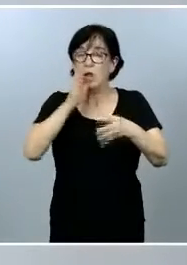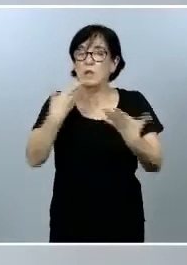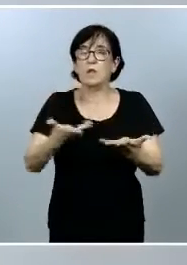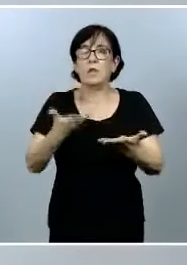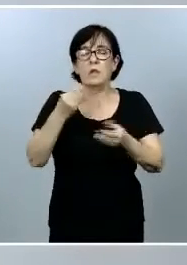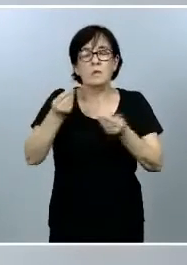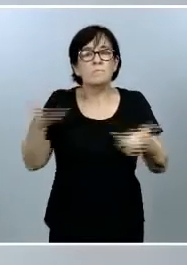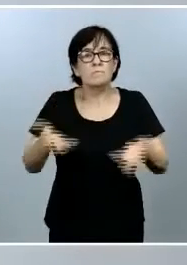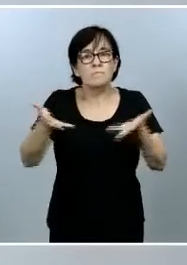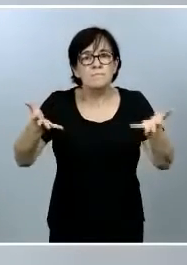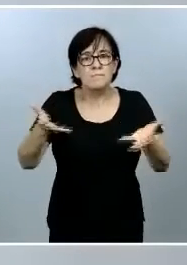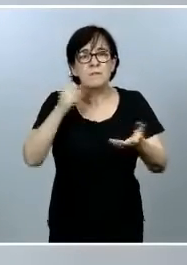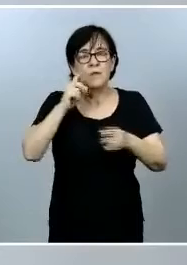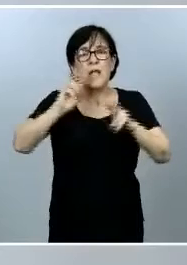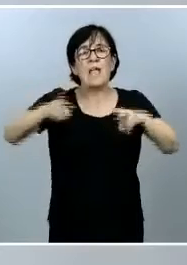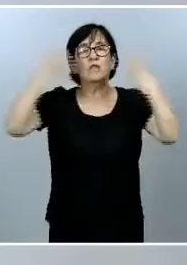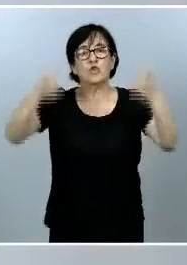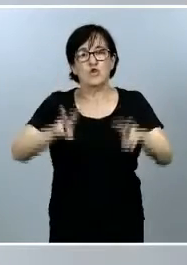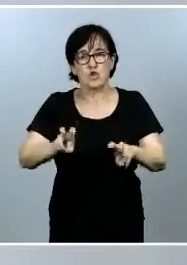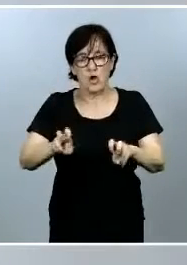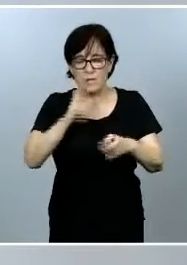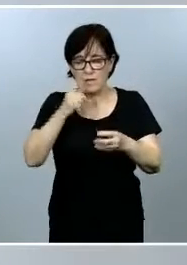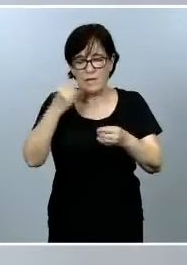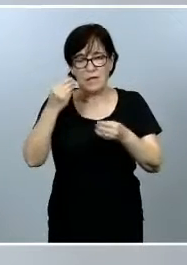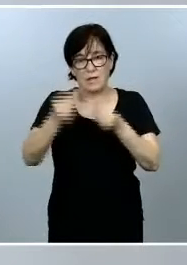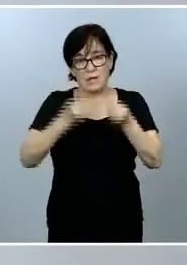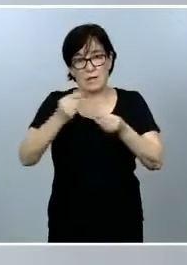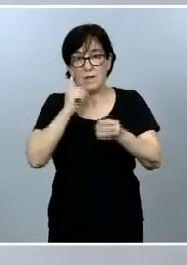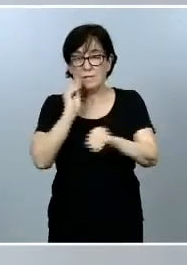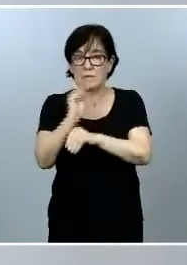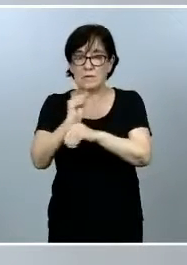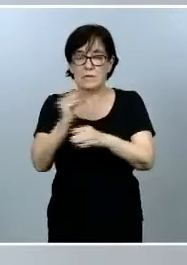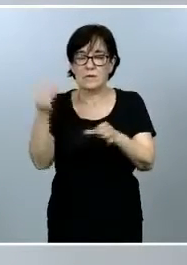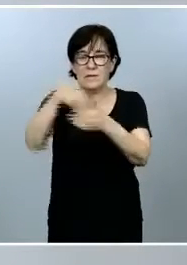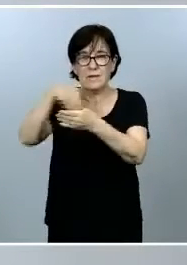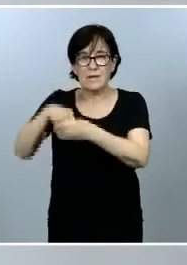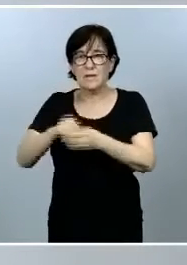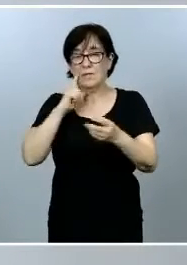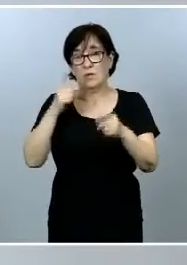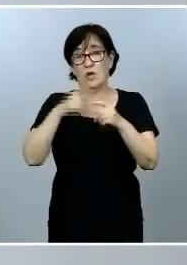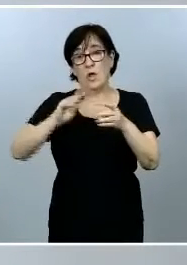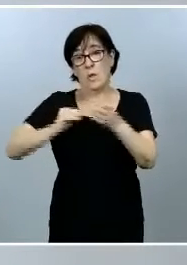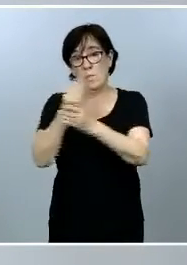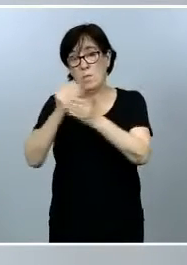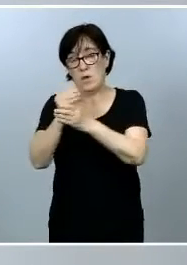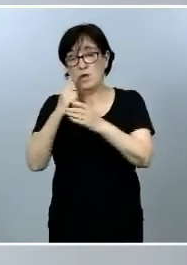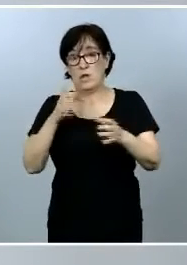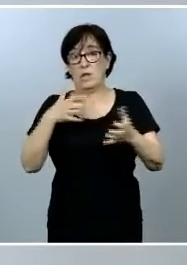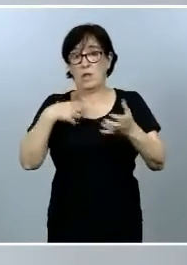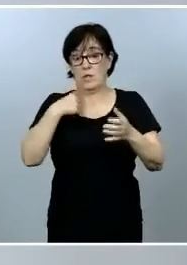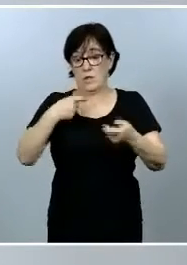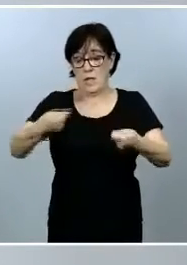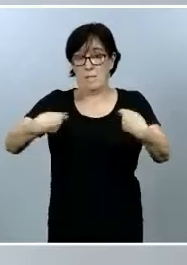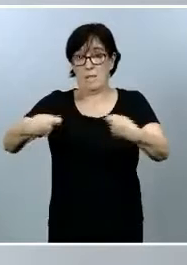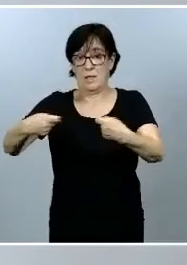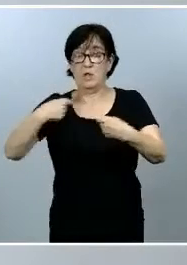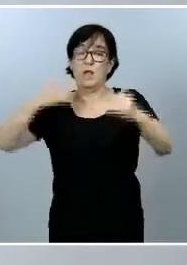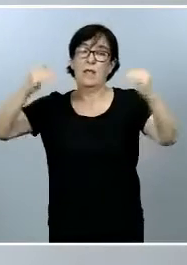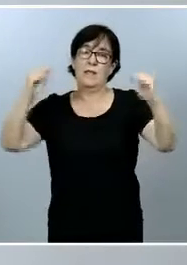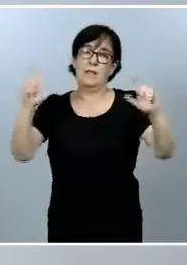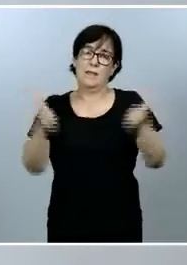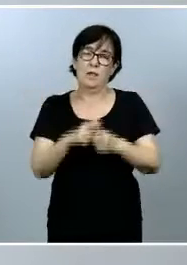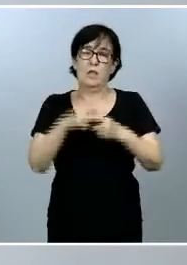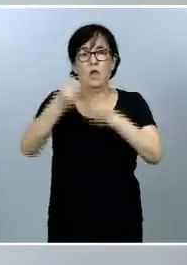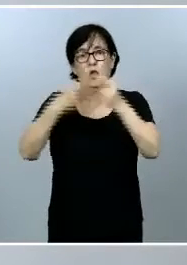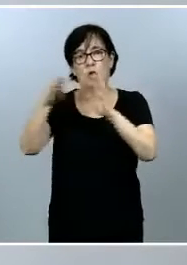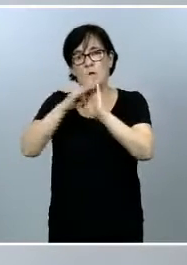fomentando la innovación en tratamientos que faciliten la reintroducción de este tipo de productos obtenidos en el mercado y reduciendo otras operaciones